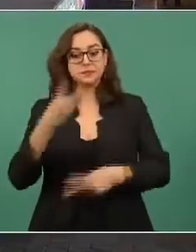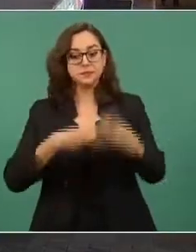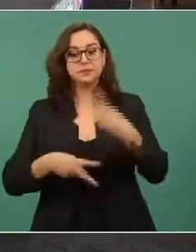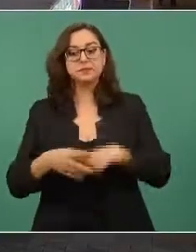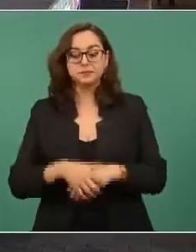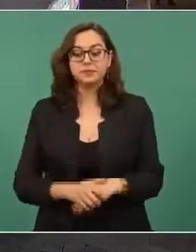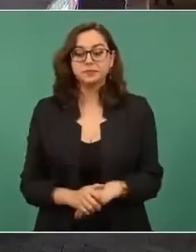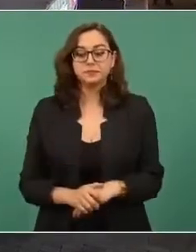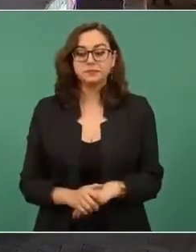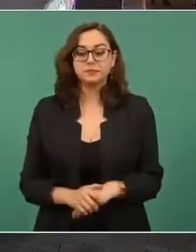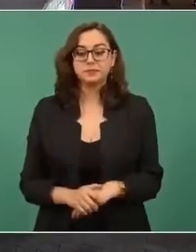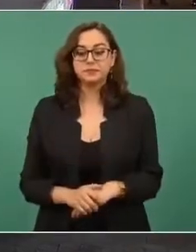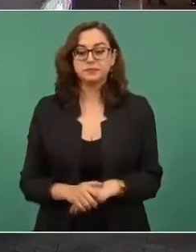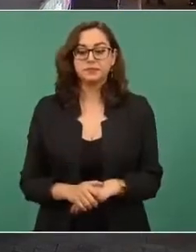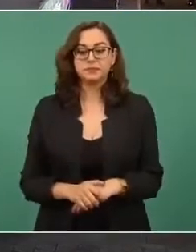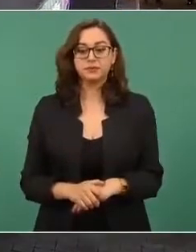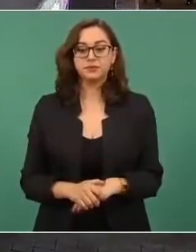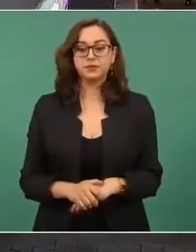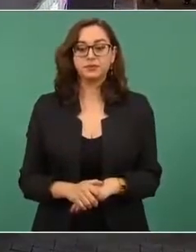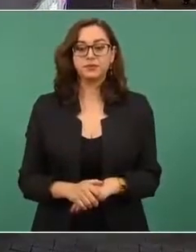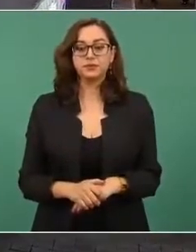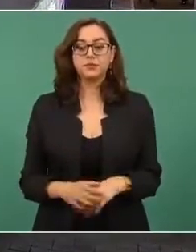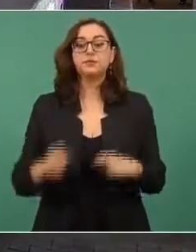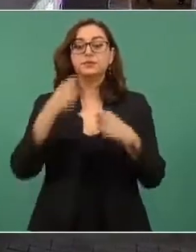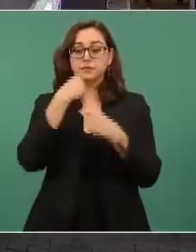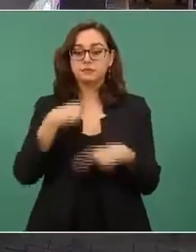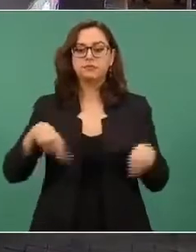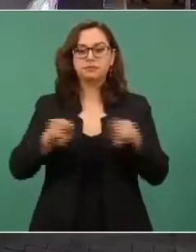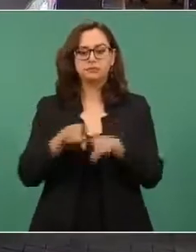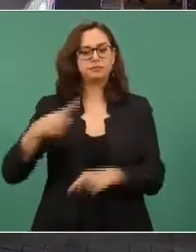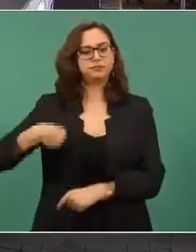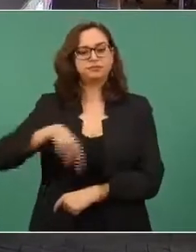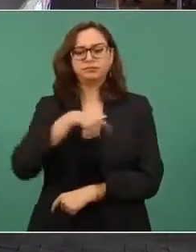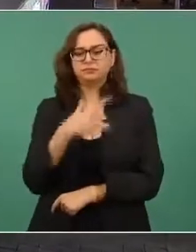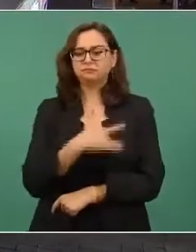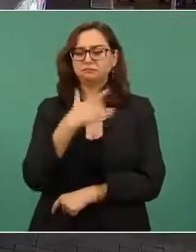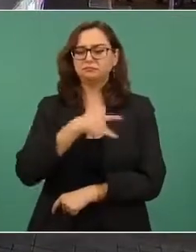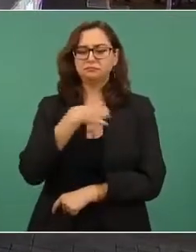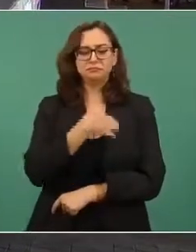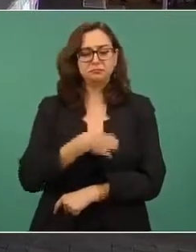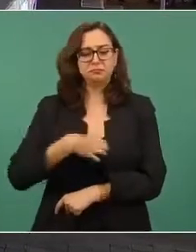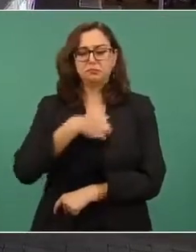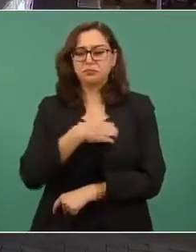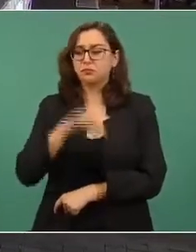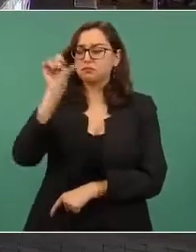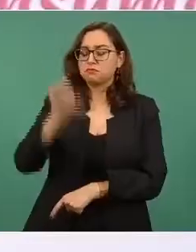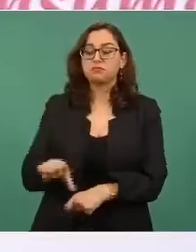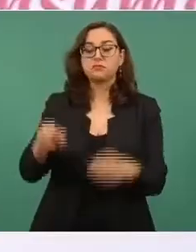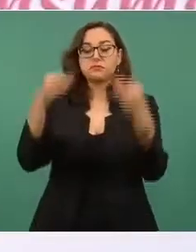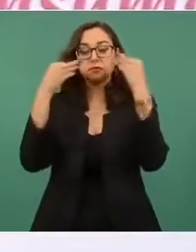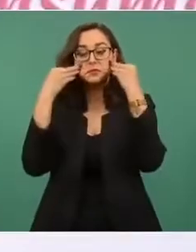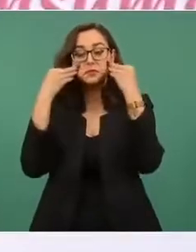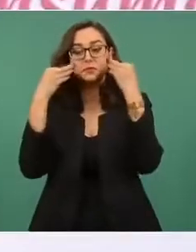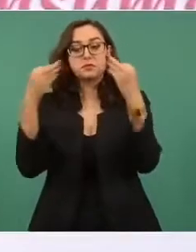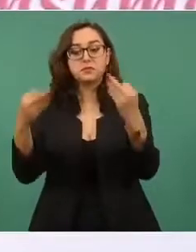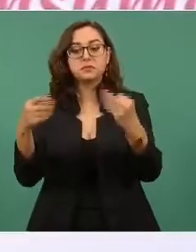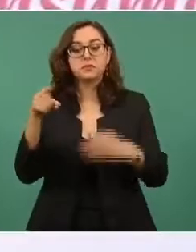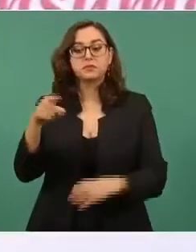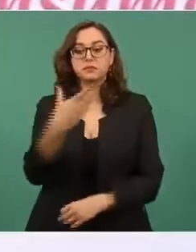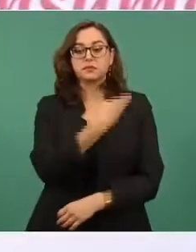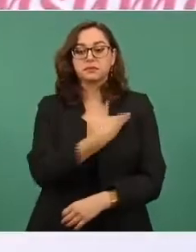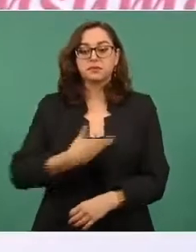como lo hemos constatado escuchar el mensaje del